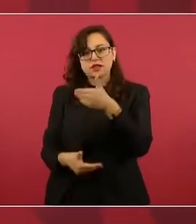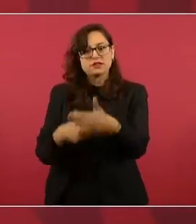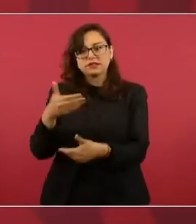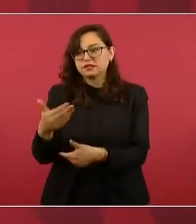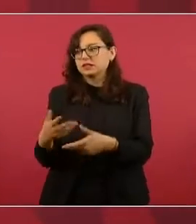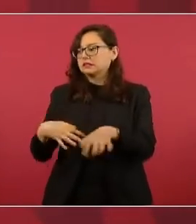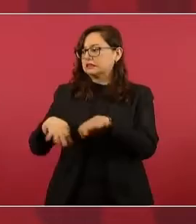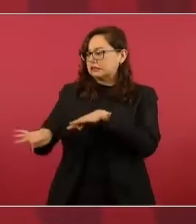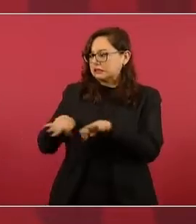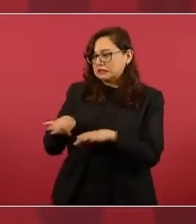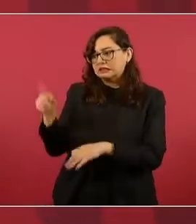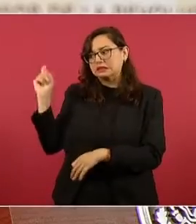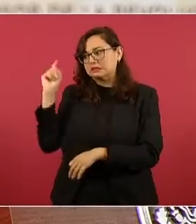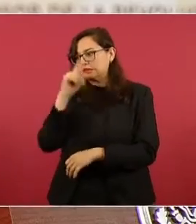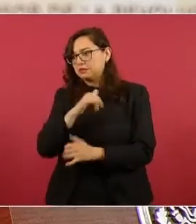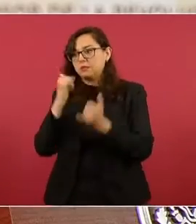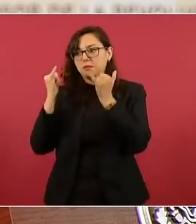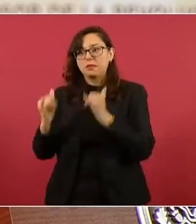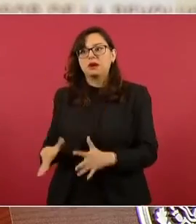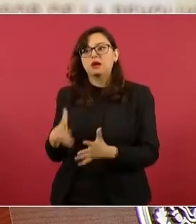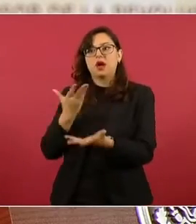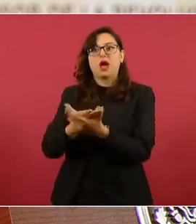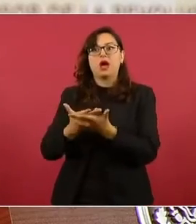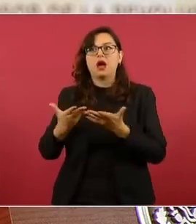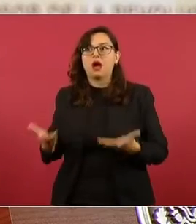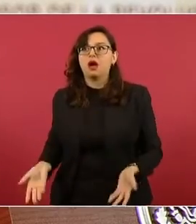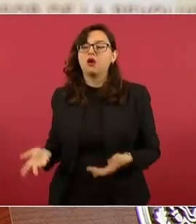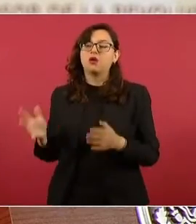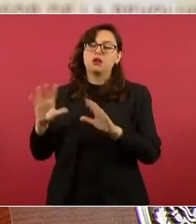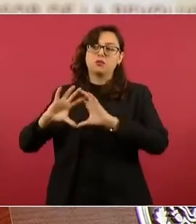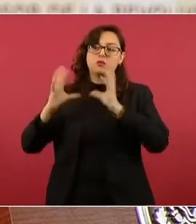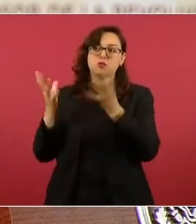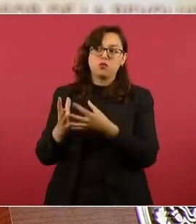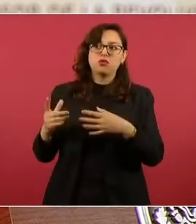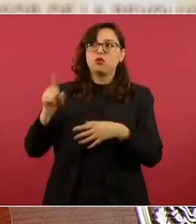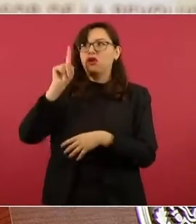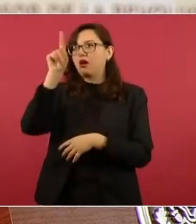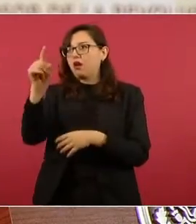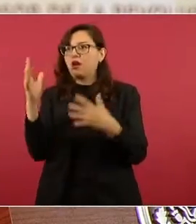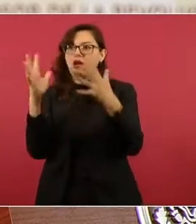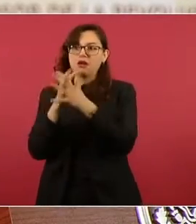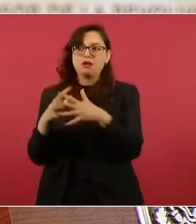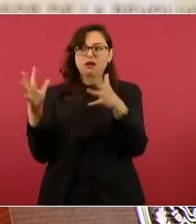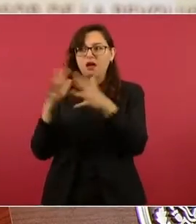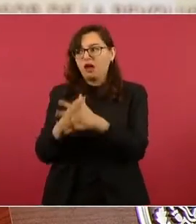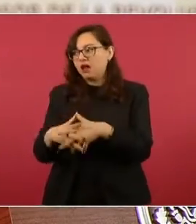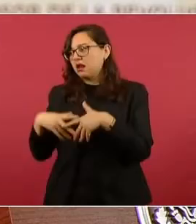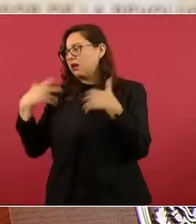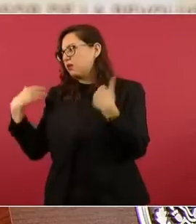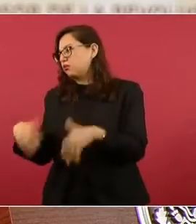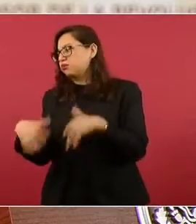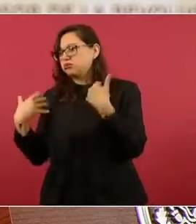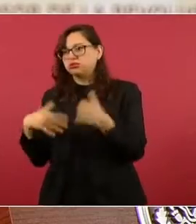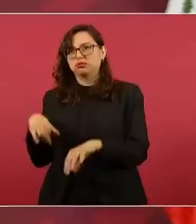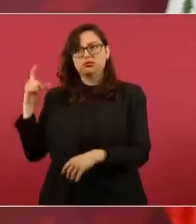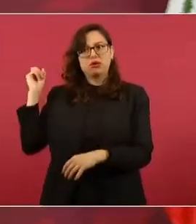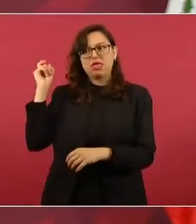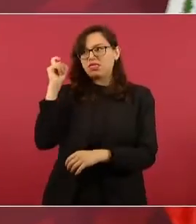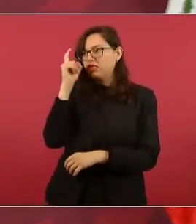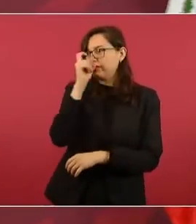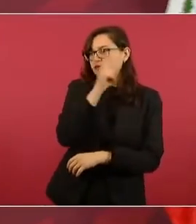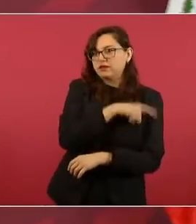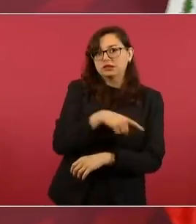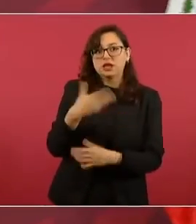judiciales no íbamos a poder llevar a cabo